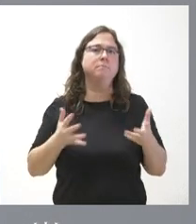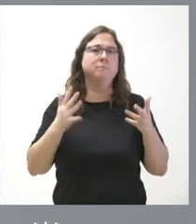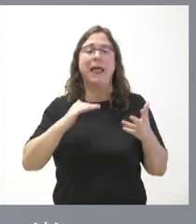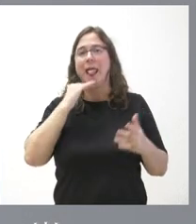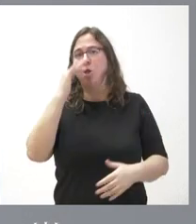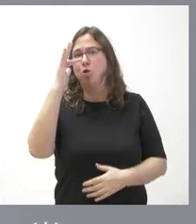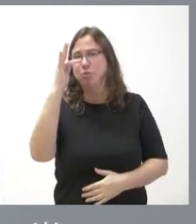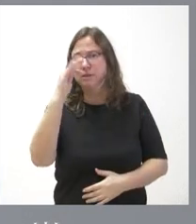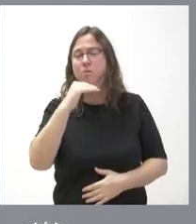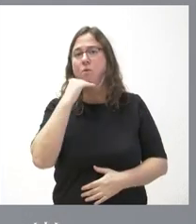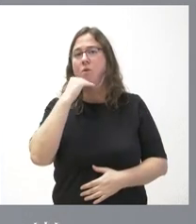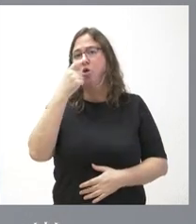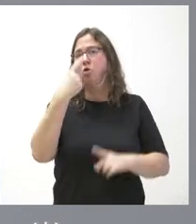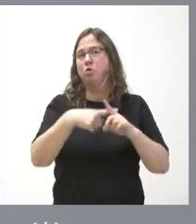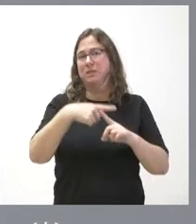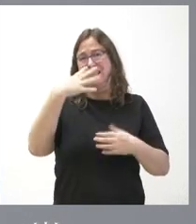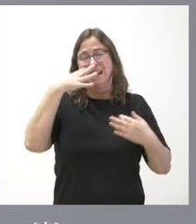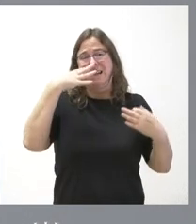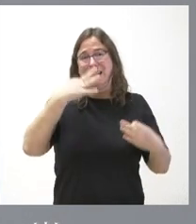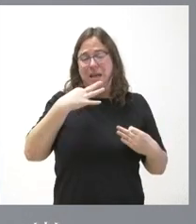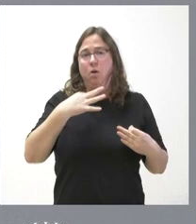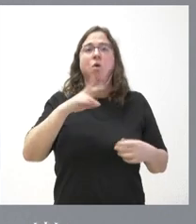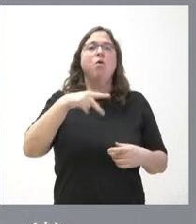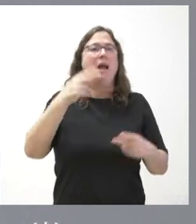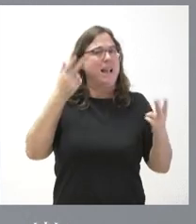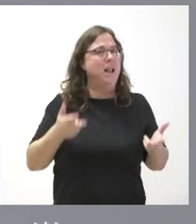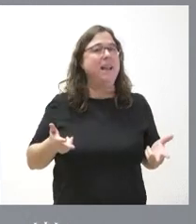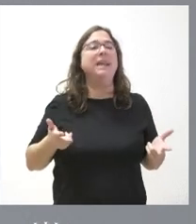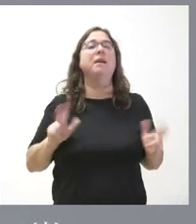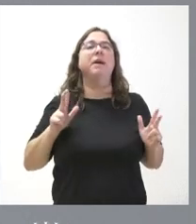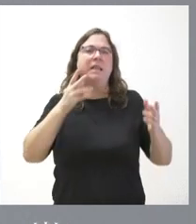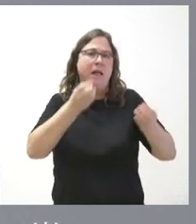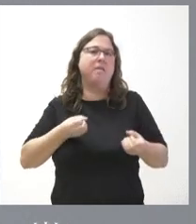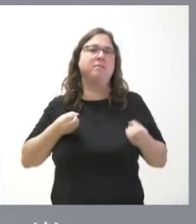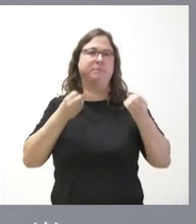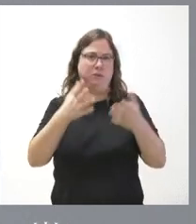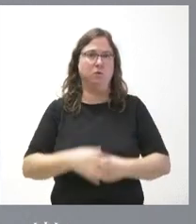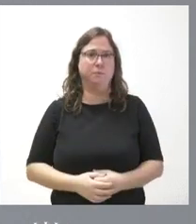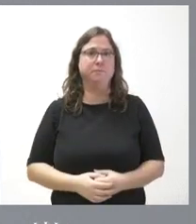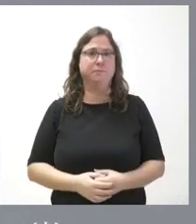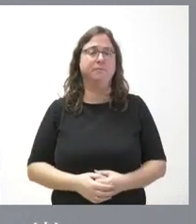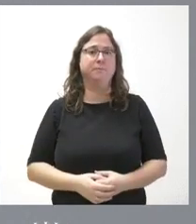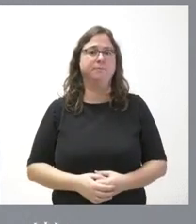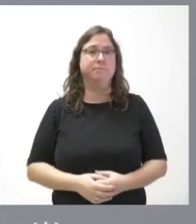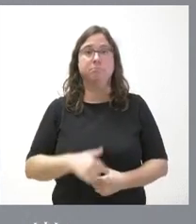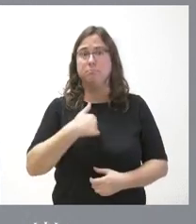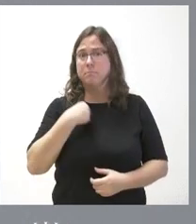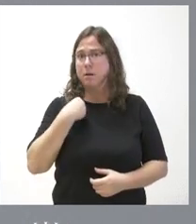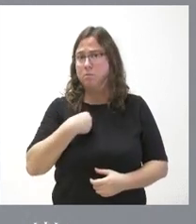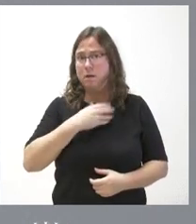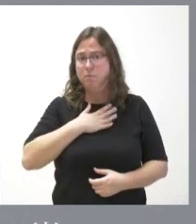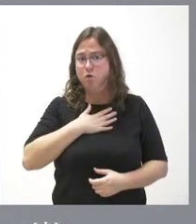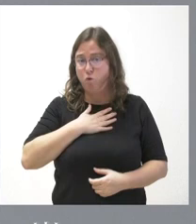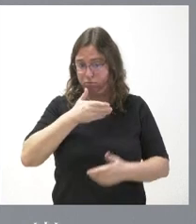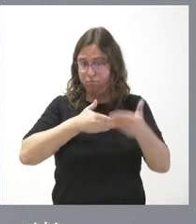positivo o aquello en lo que cree pues lógicamente forma parte de la libertad de expresión y yo mismo voy a estar ese